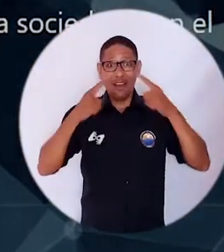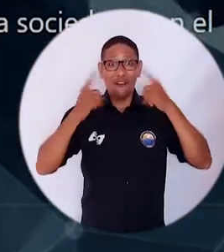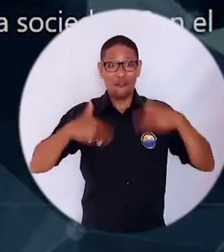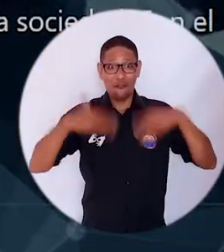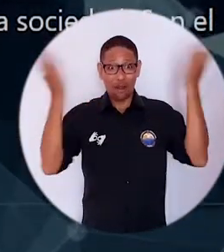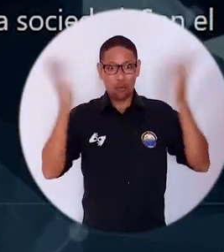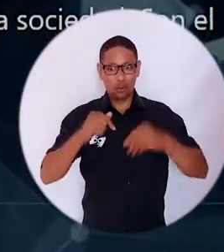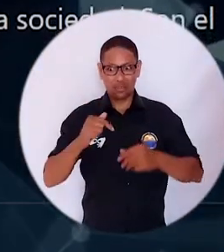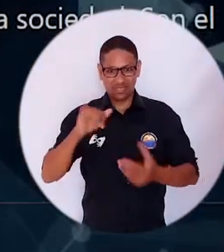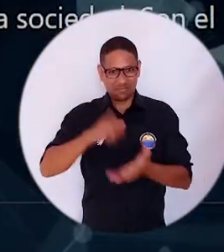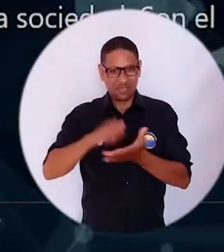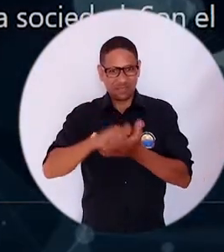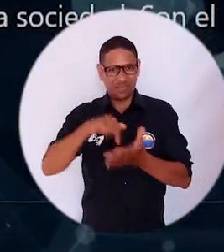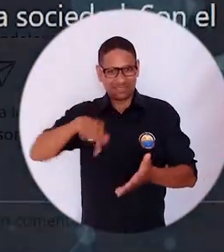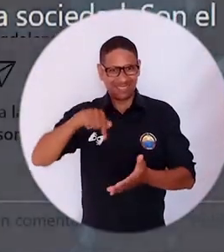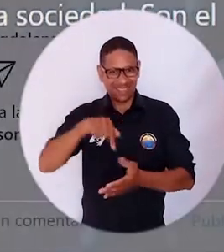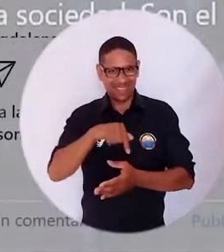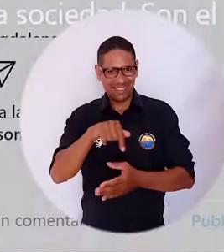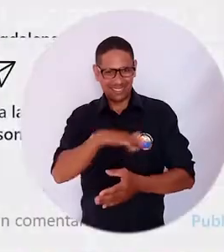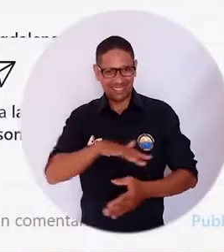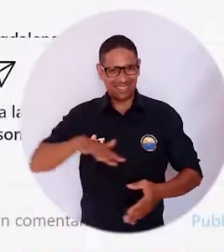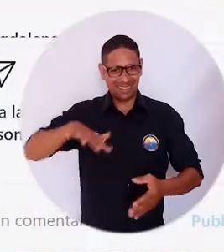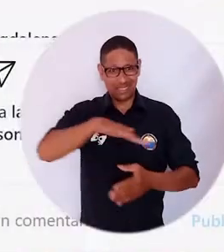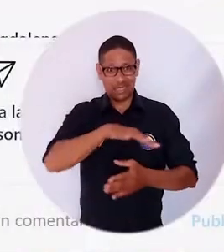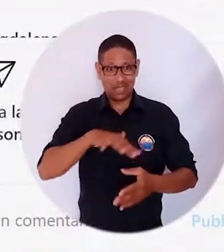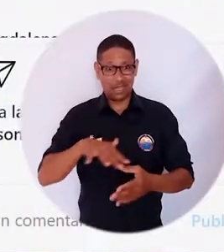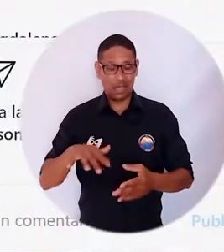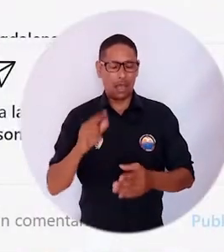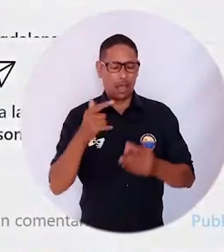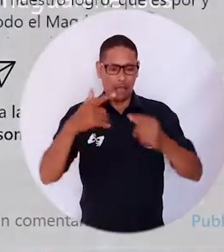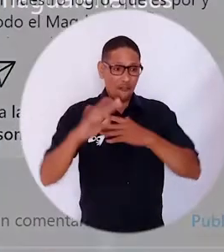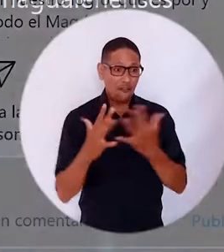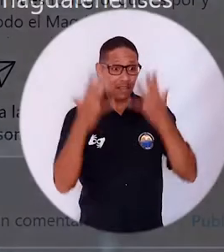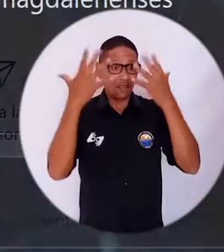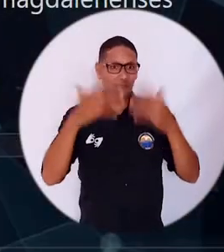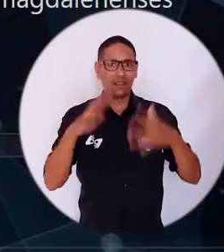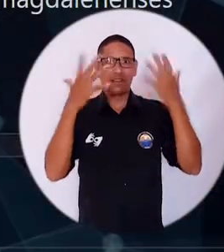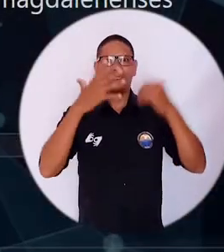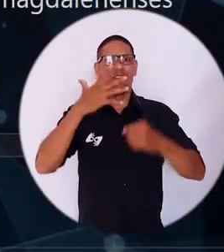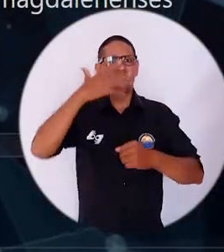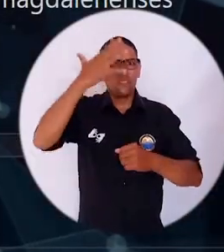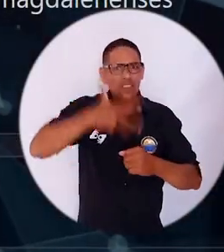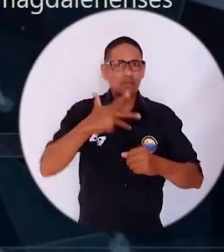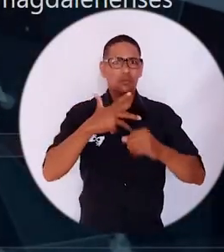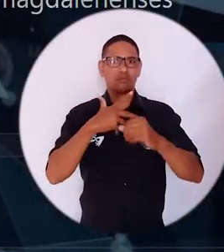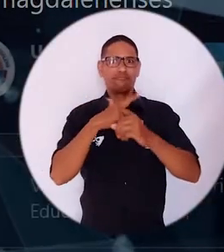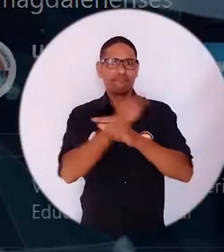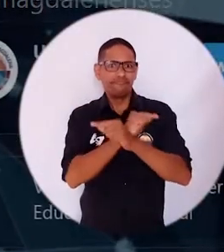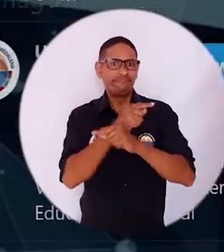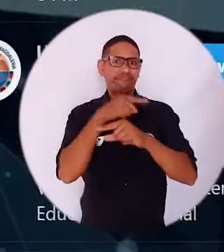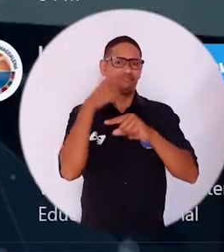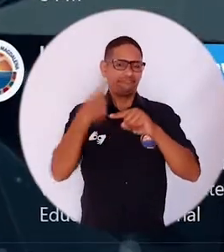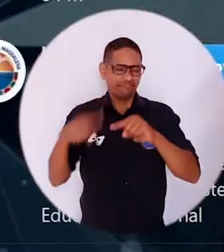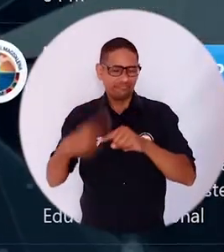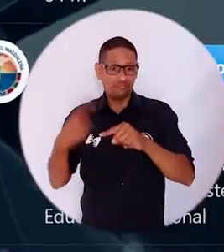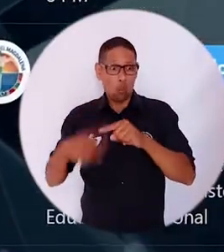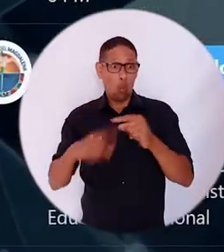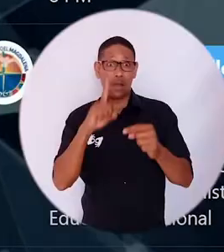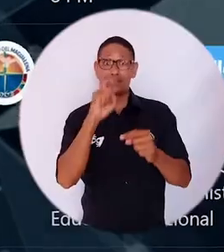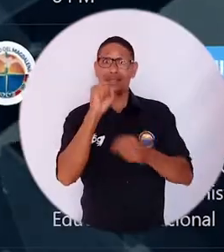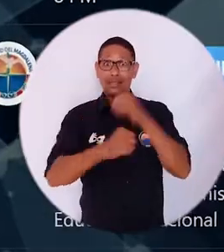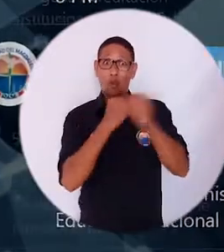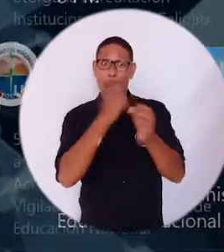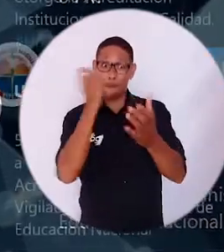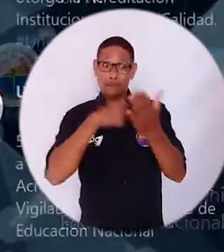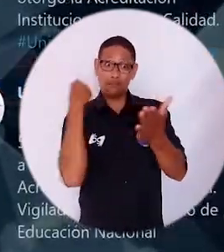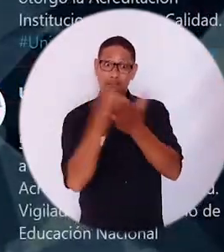oriundos de este territorio, con sus mensajes de halago y felicitaciones a través de las redes sociales por los seis años de acreditación en